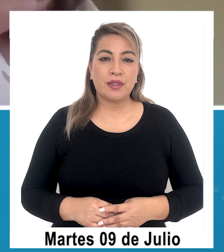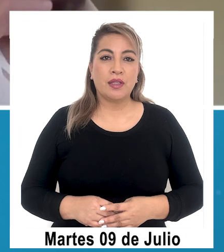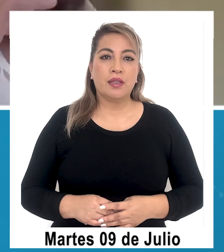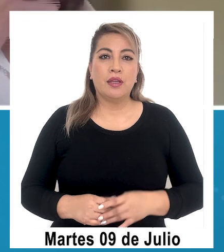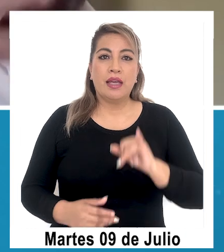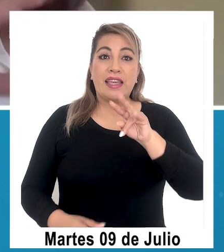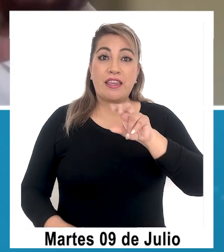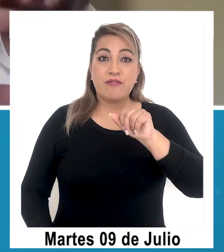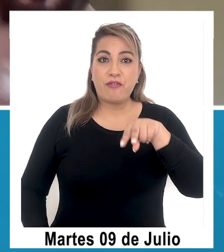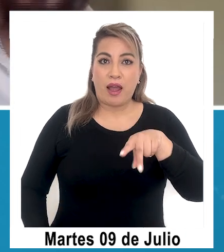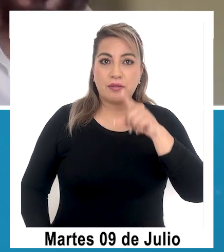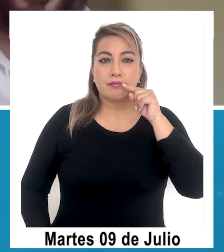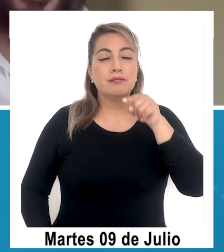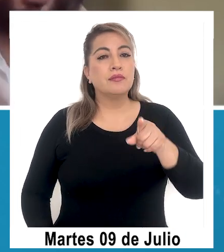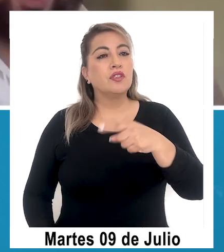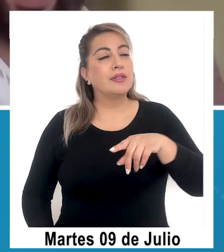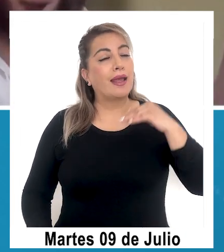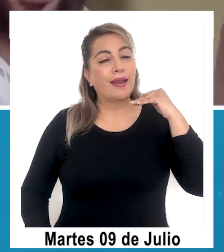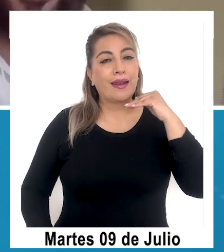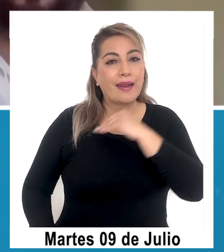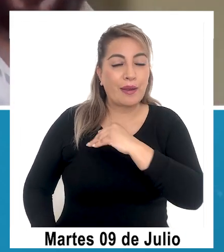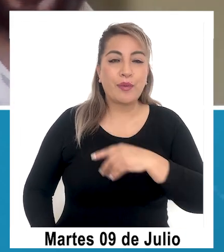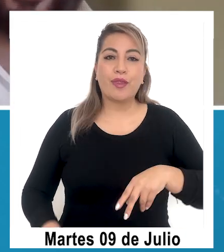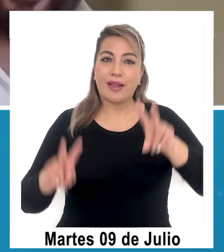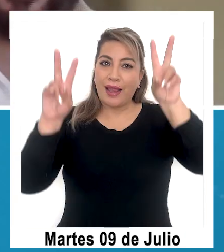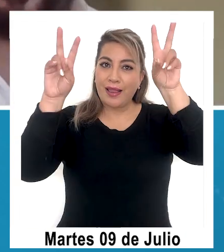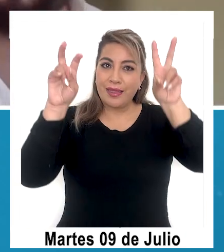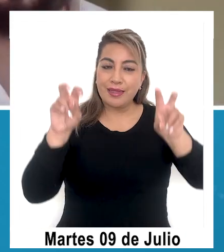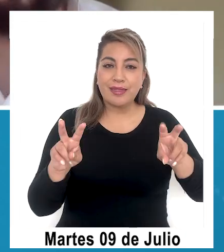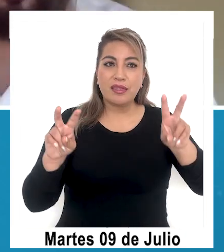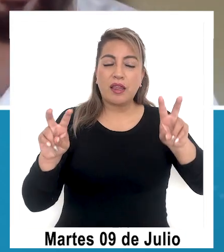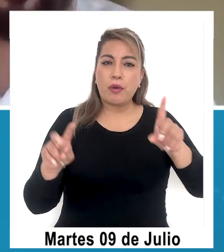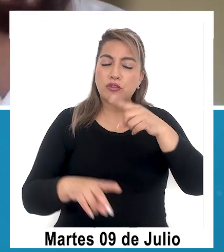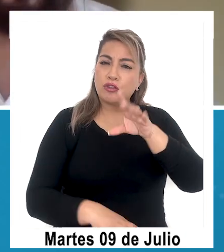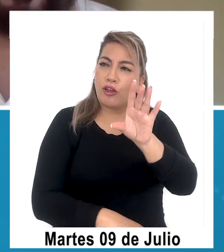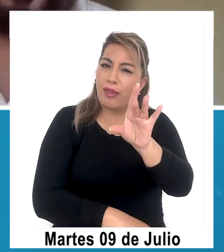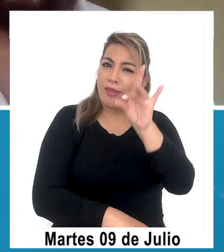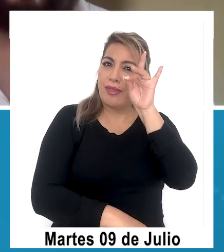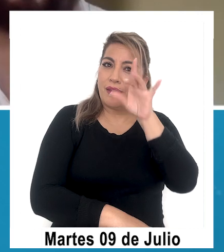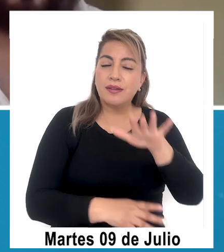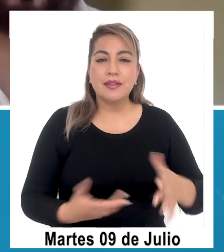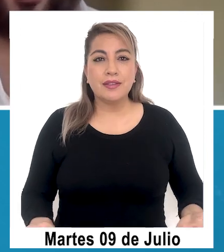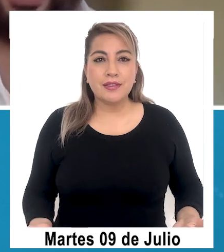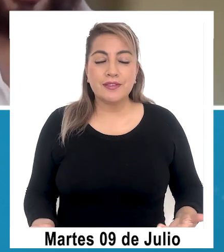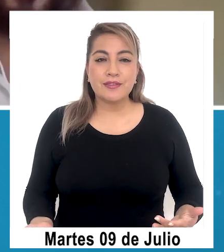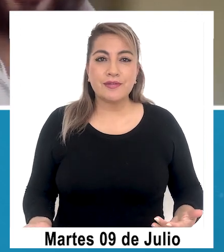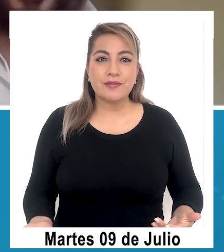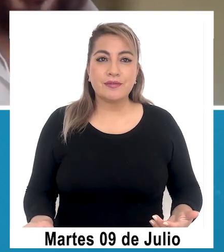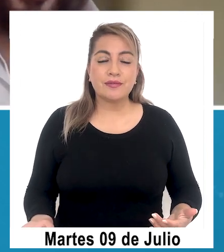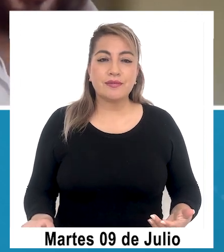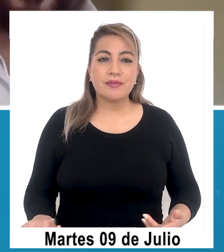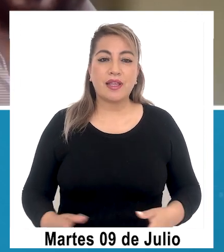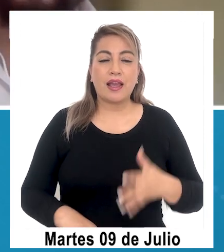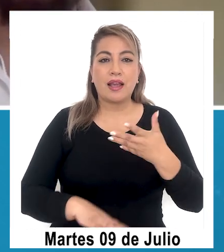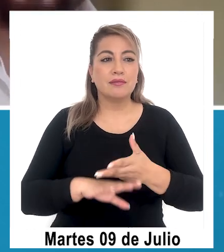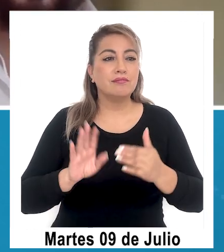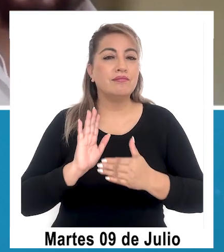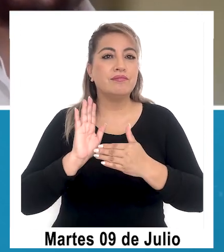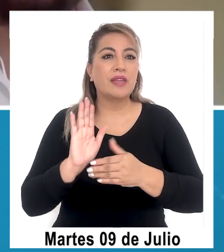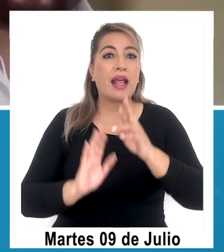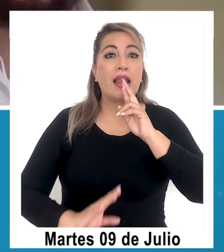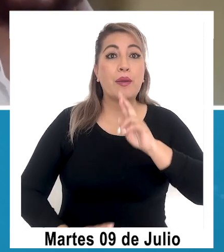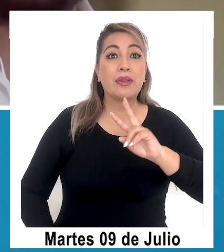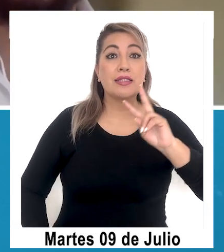Iván, vamos de inmediato a este tema que llama mucho la atención. Tenemos a la vista ya el